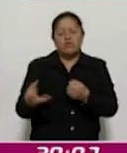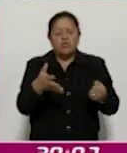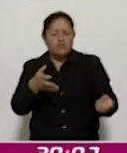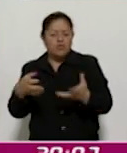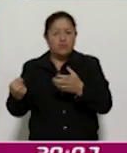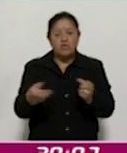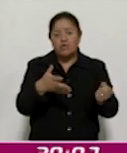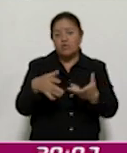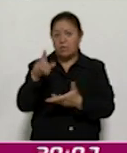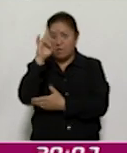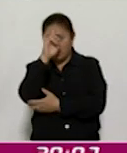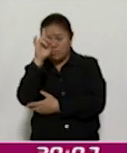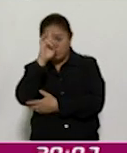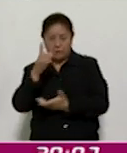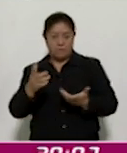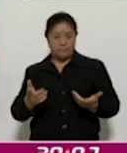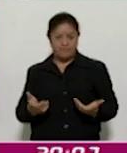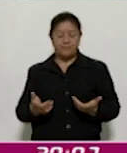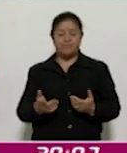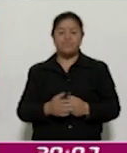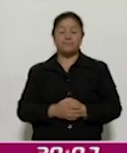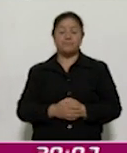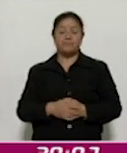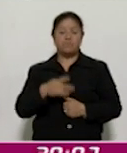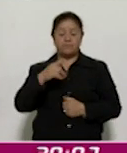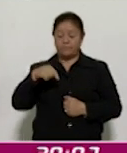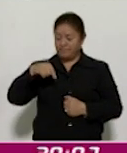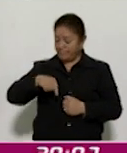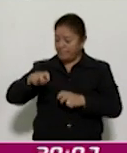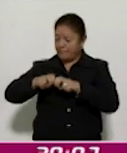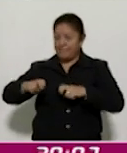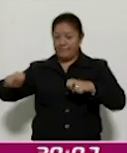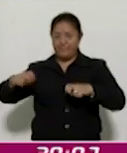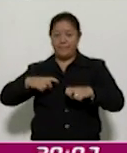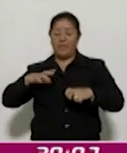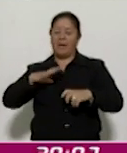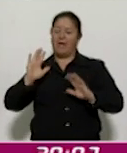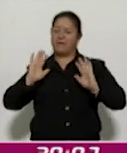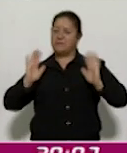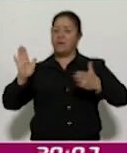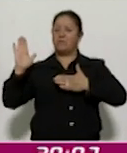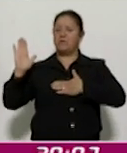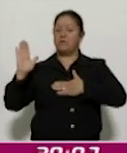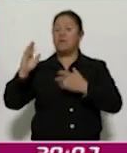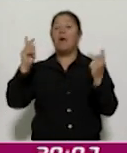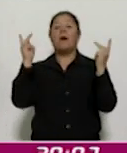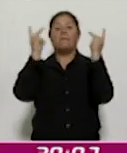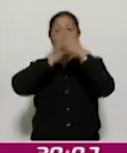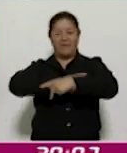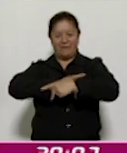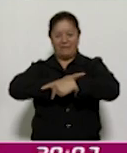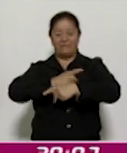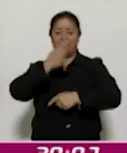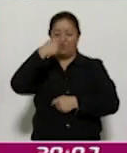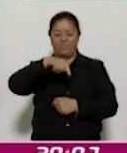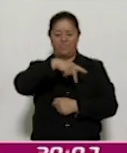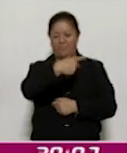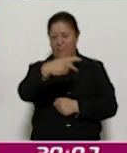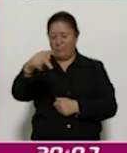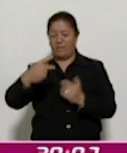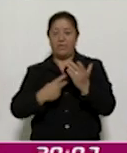cuentas, ellos se han comprometido con apadrinar estos proyectos, con el hecho de impulsarlos